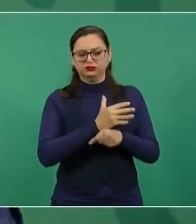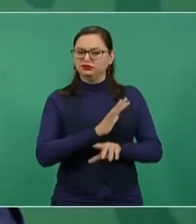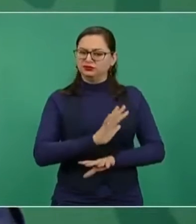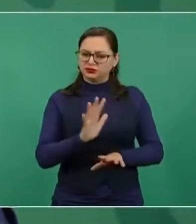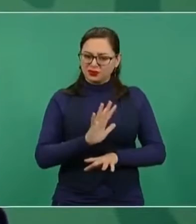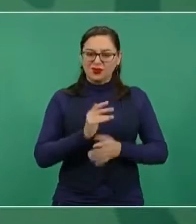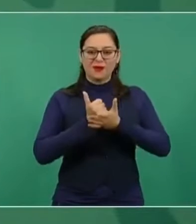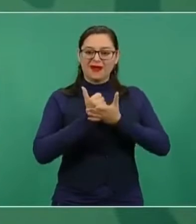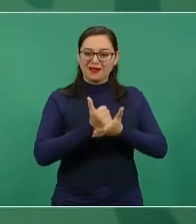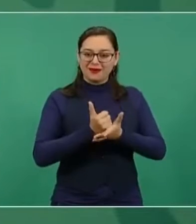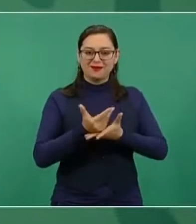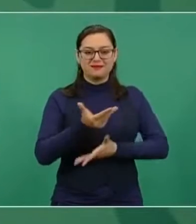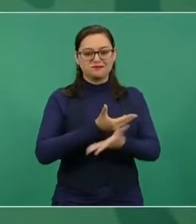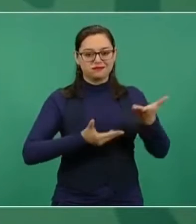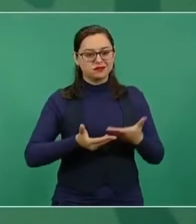y transportes